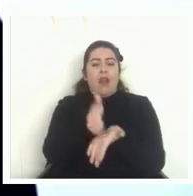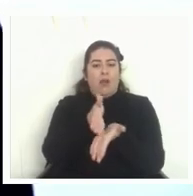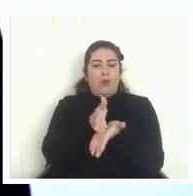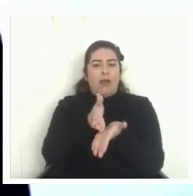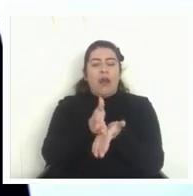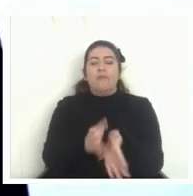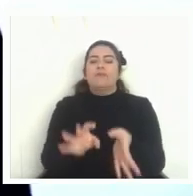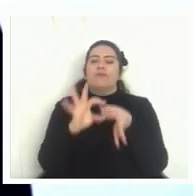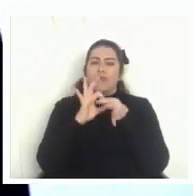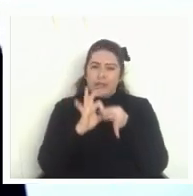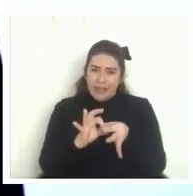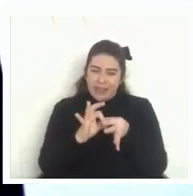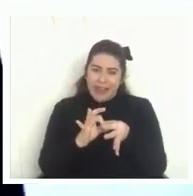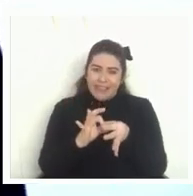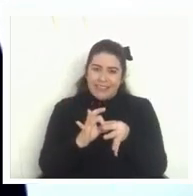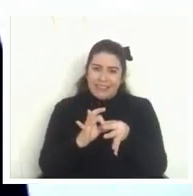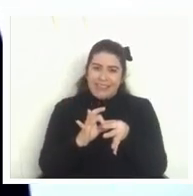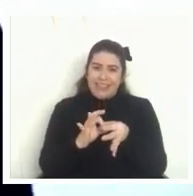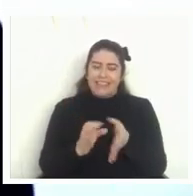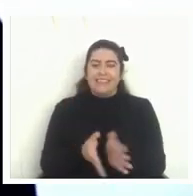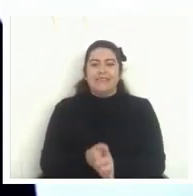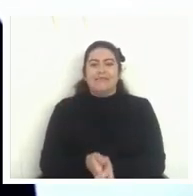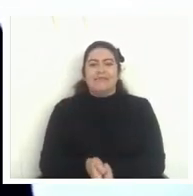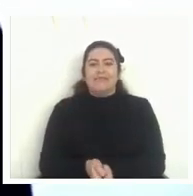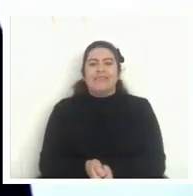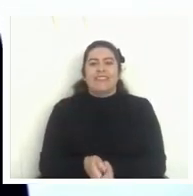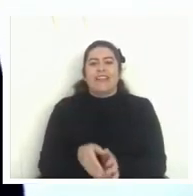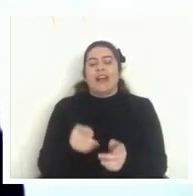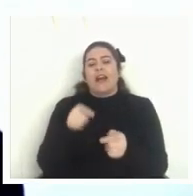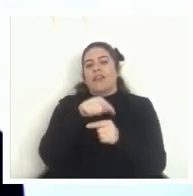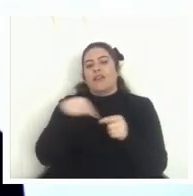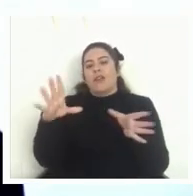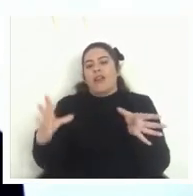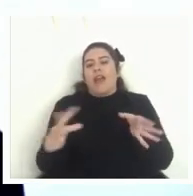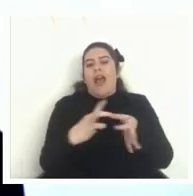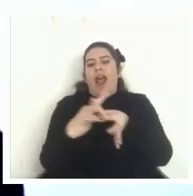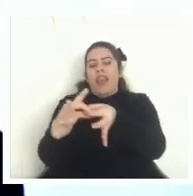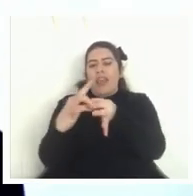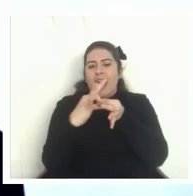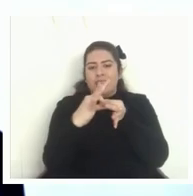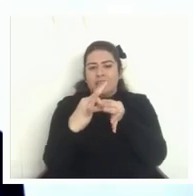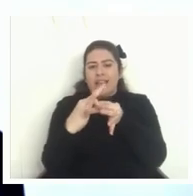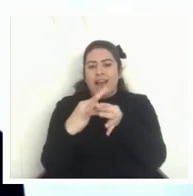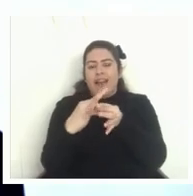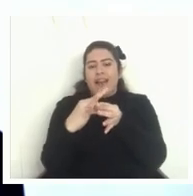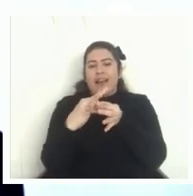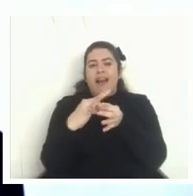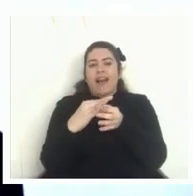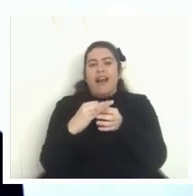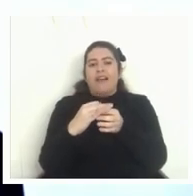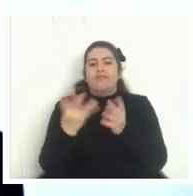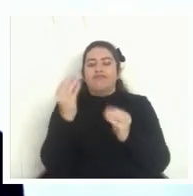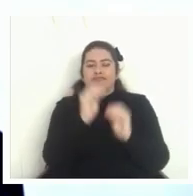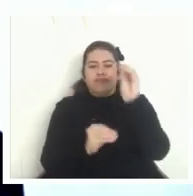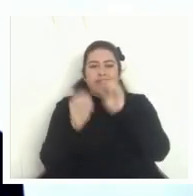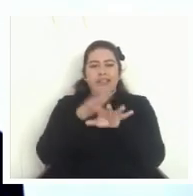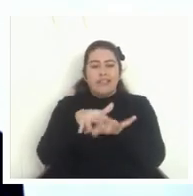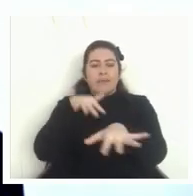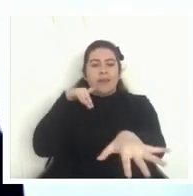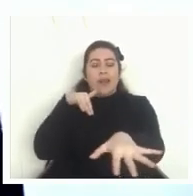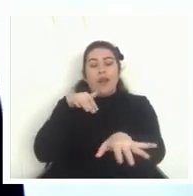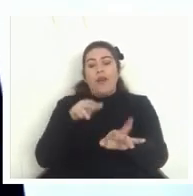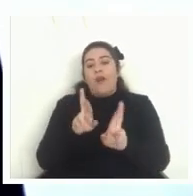gracias gracias a el CIAE y a CELIDER que en esta alianza han desarrollado este seminario y esperamos encontrarnos